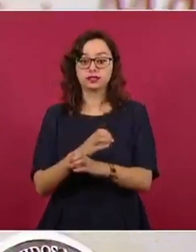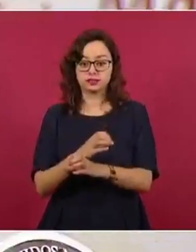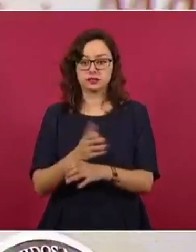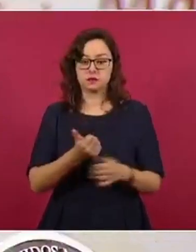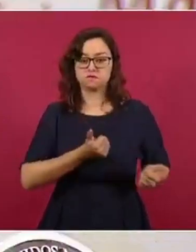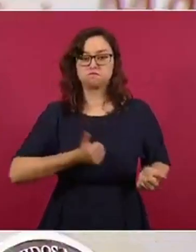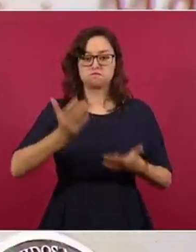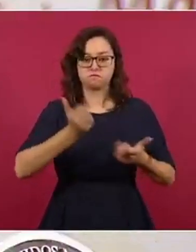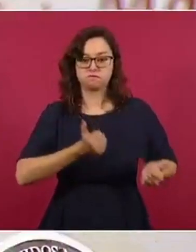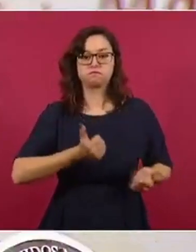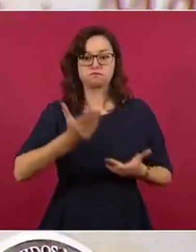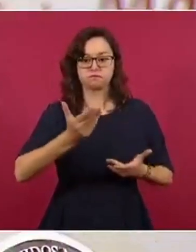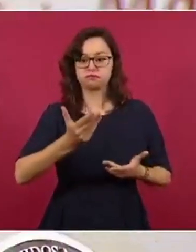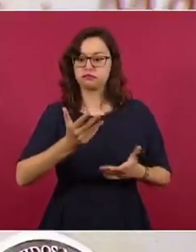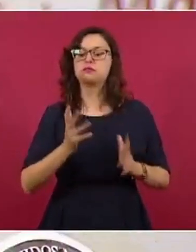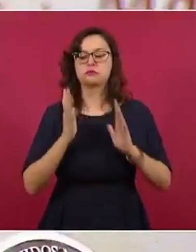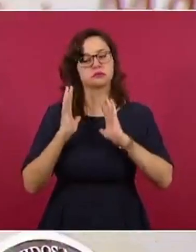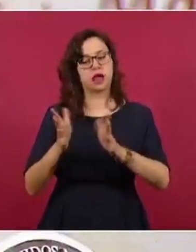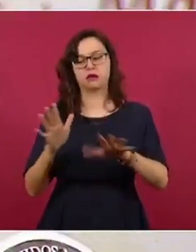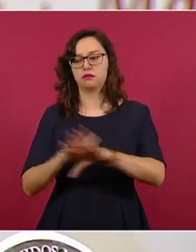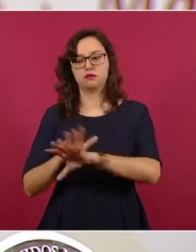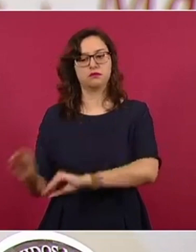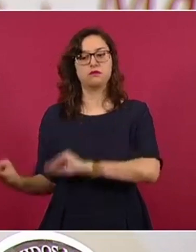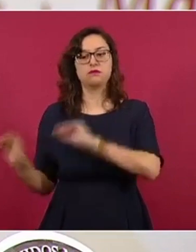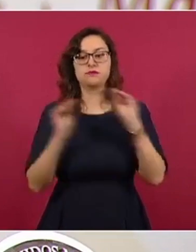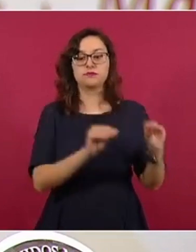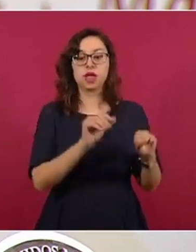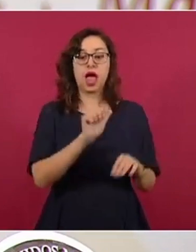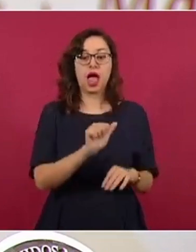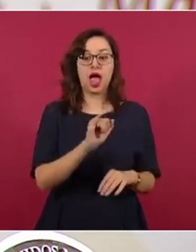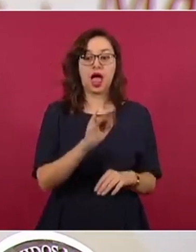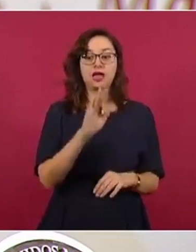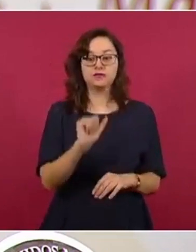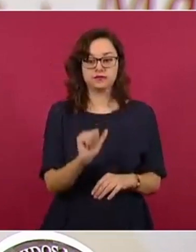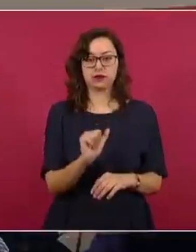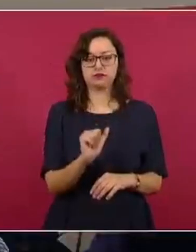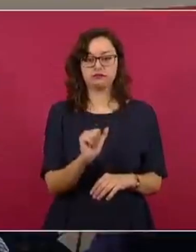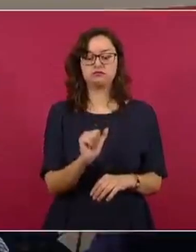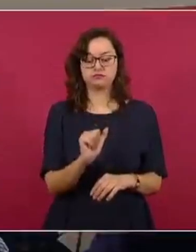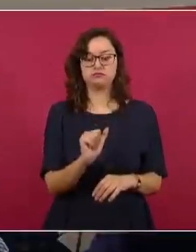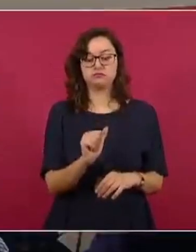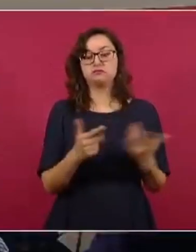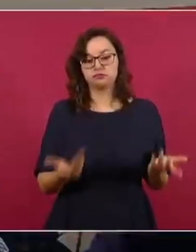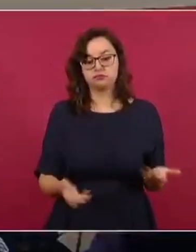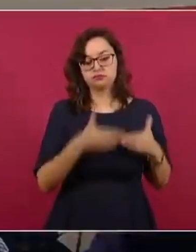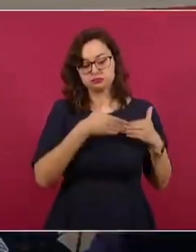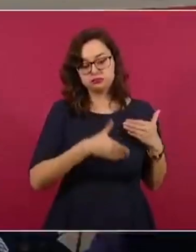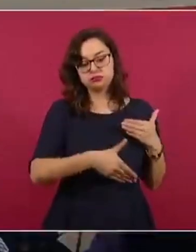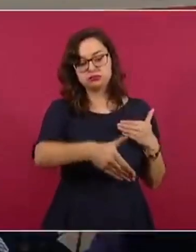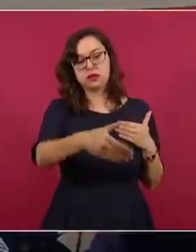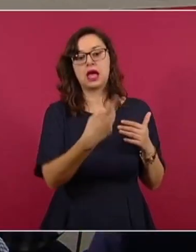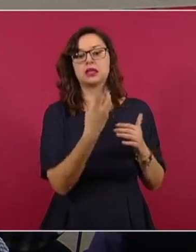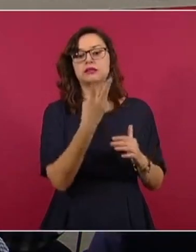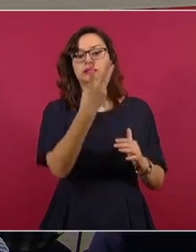operaciones casi de inmediato al Aeropuerto Internacional Felipe Ángeles, que en un periodo de tres